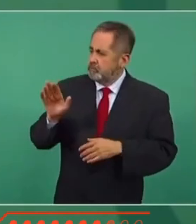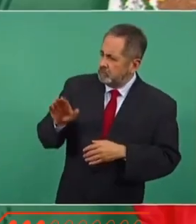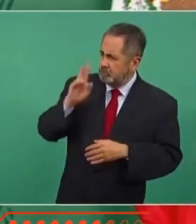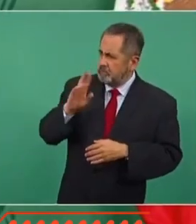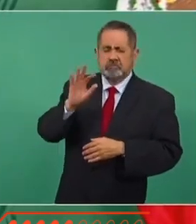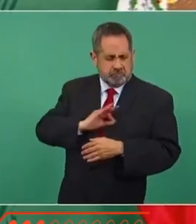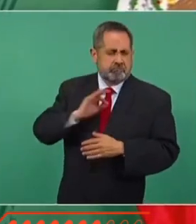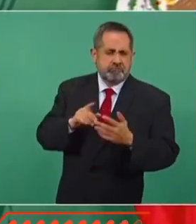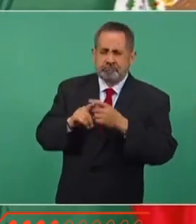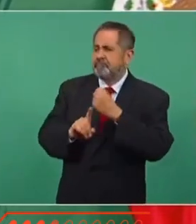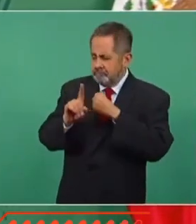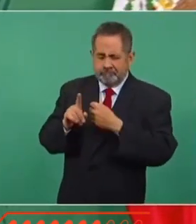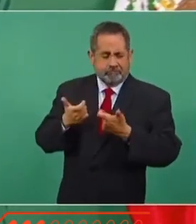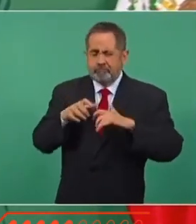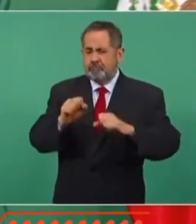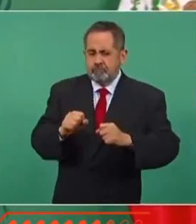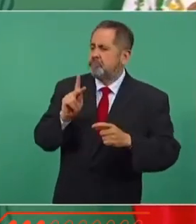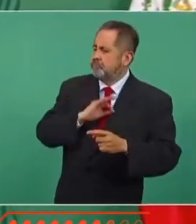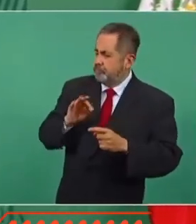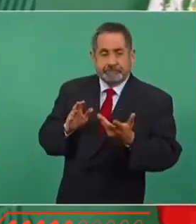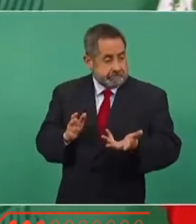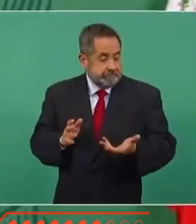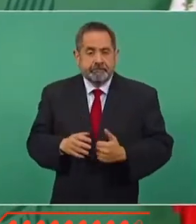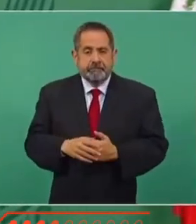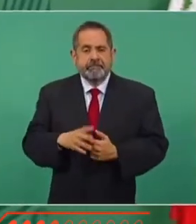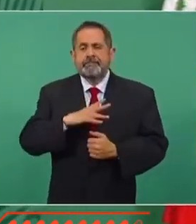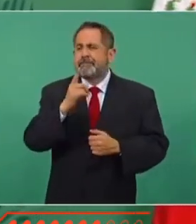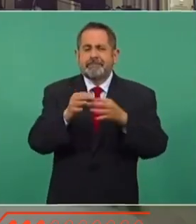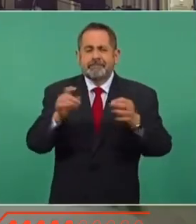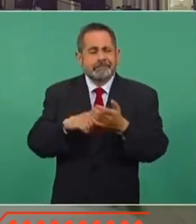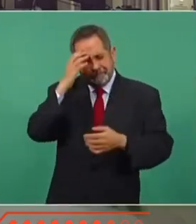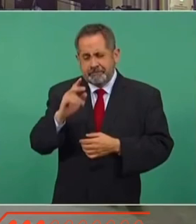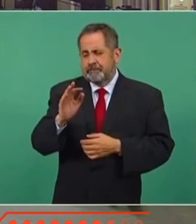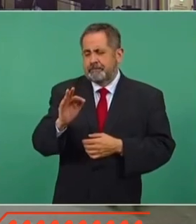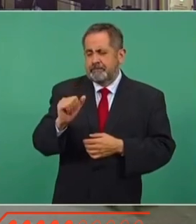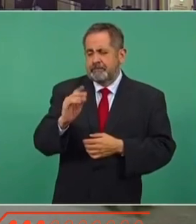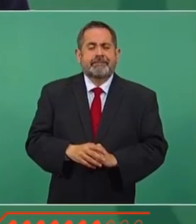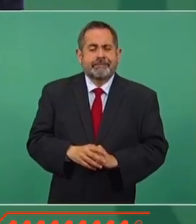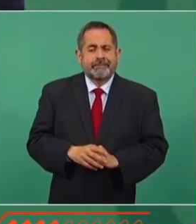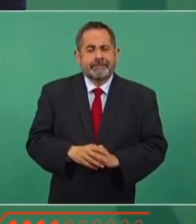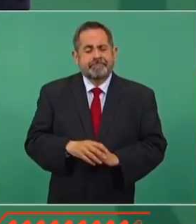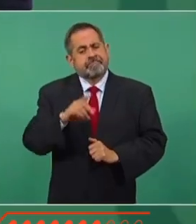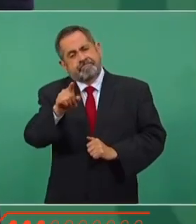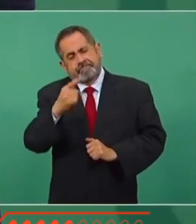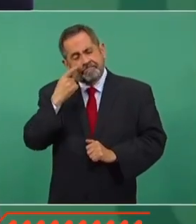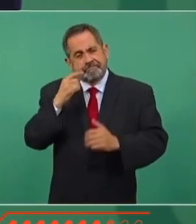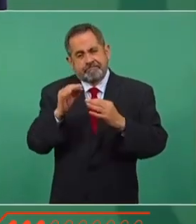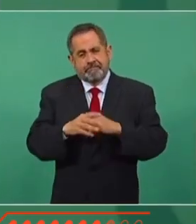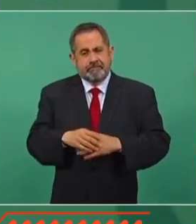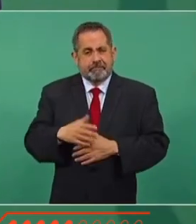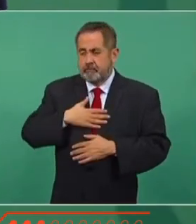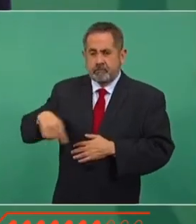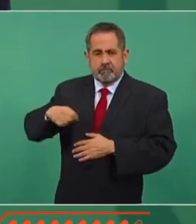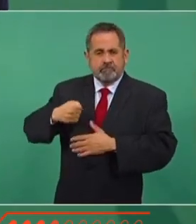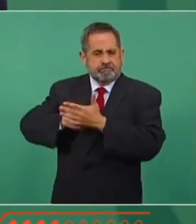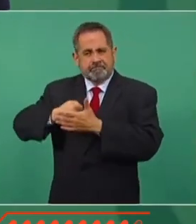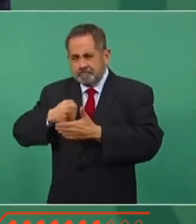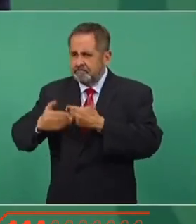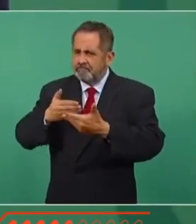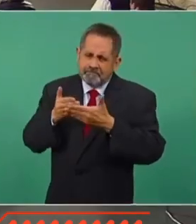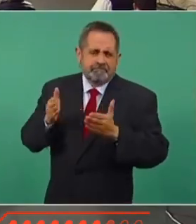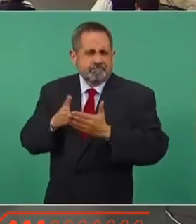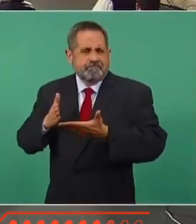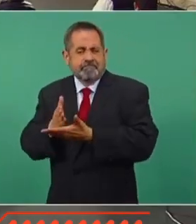tenemos problemas. Hay un texto de Fabricio, pónganlo a ver. Nosotros, el movimiento liberal va ganando